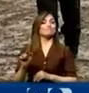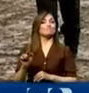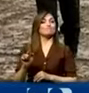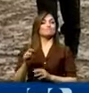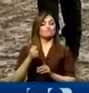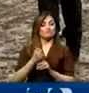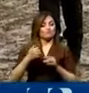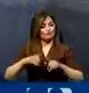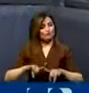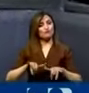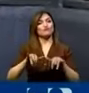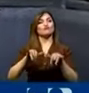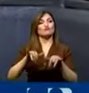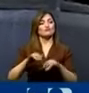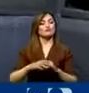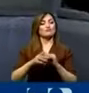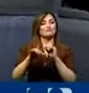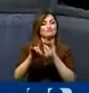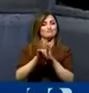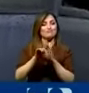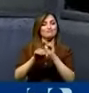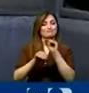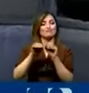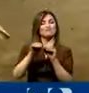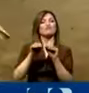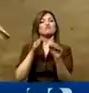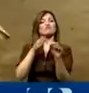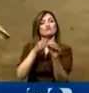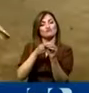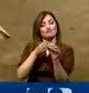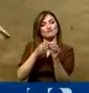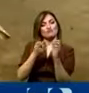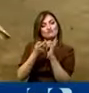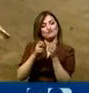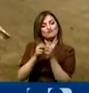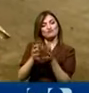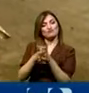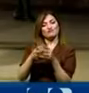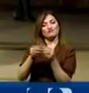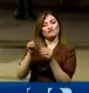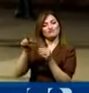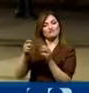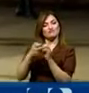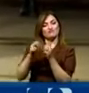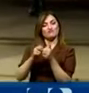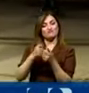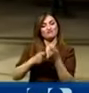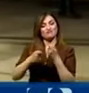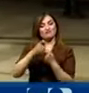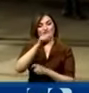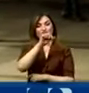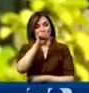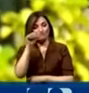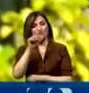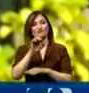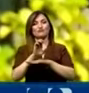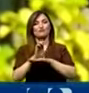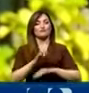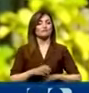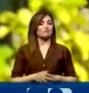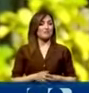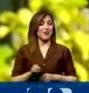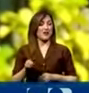varias políticas destinadas a contener y a enfrentar el narcotráfico, que es el delito